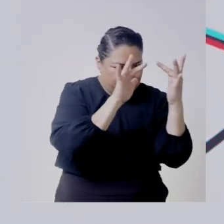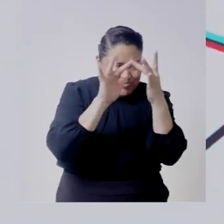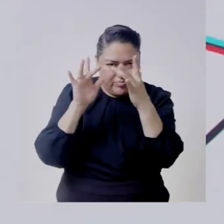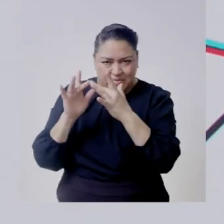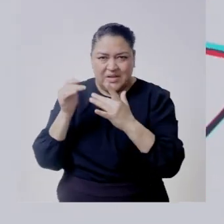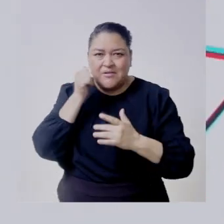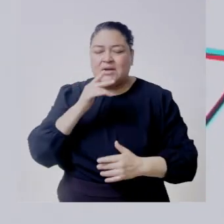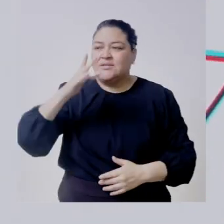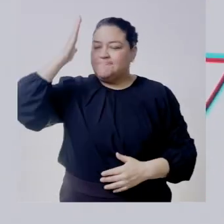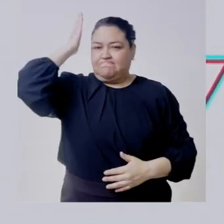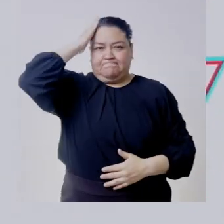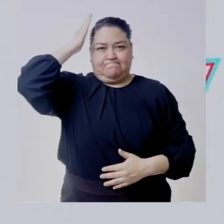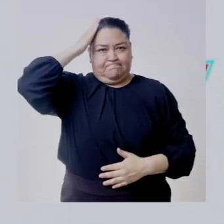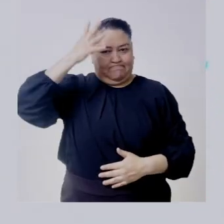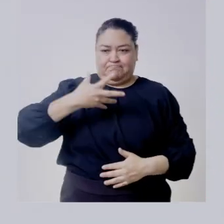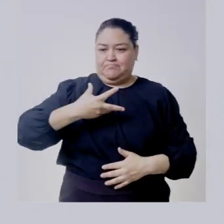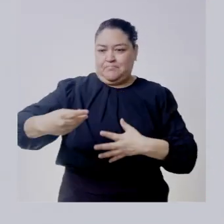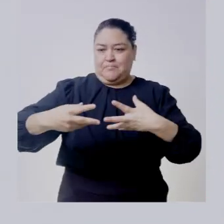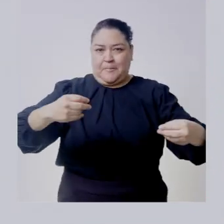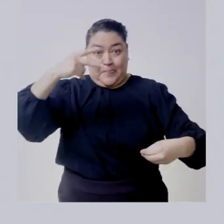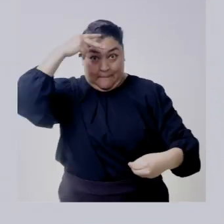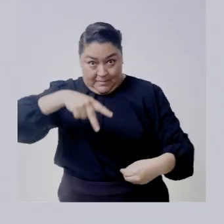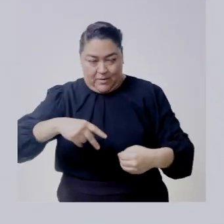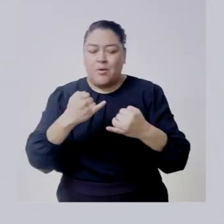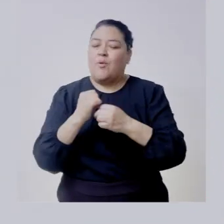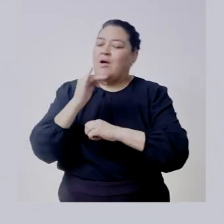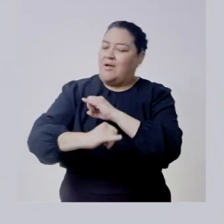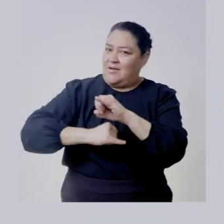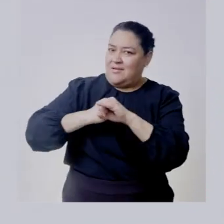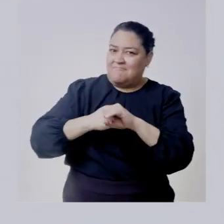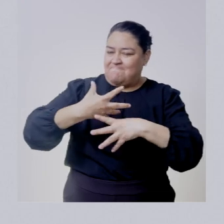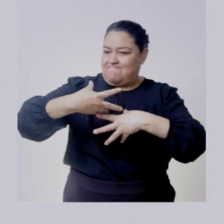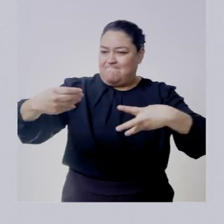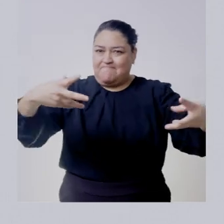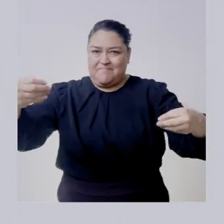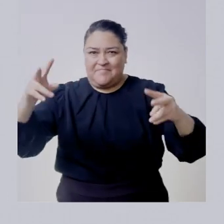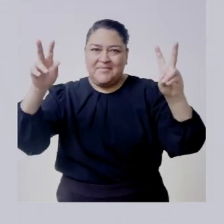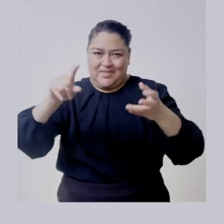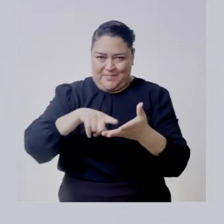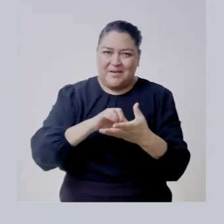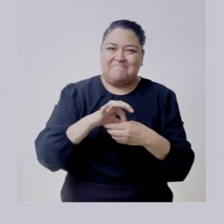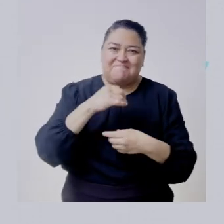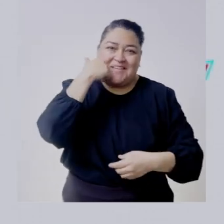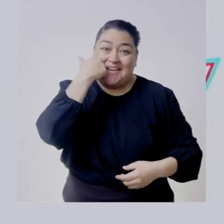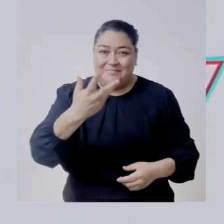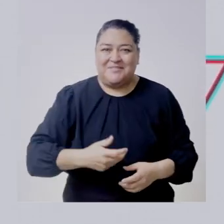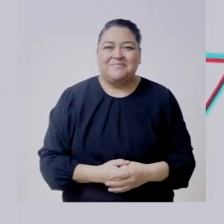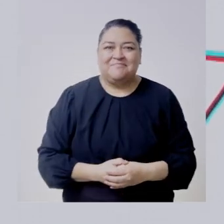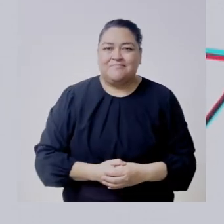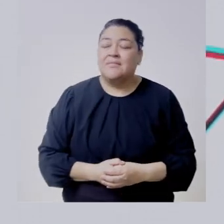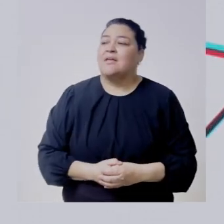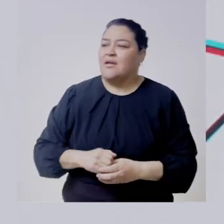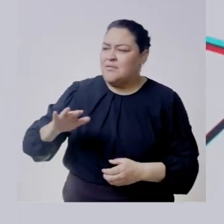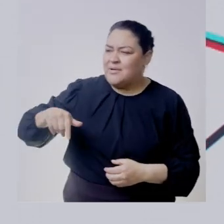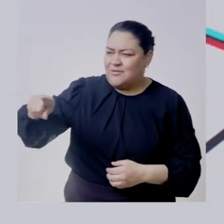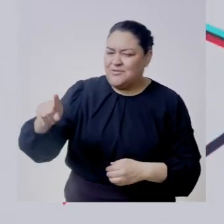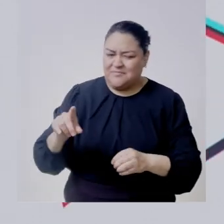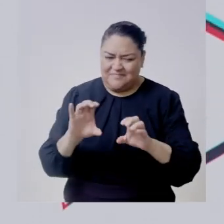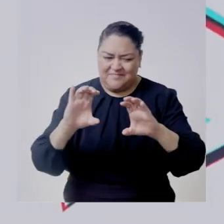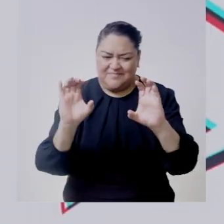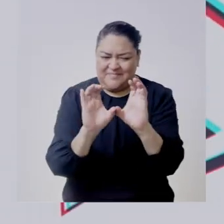siendo ese referente nacional e internacional en la materia electoral bueno hablabas de la